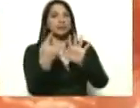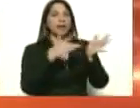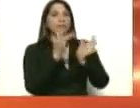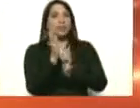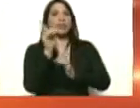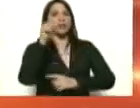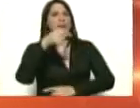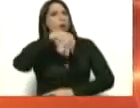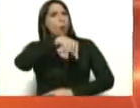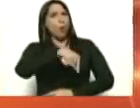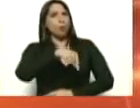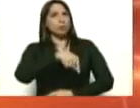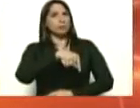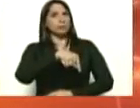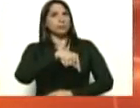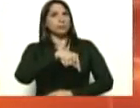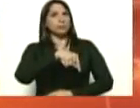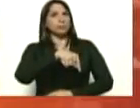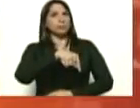y hoy.